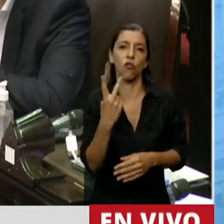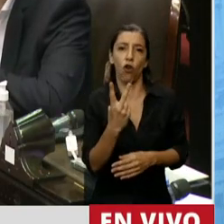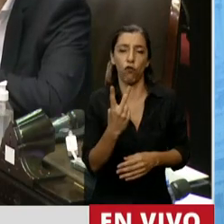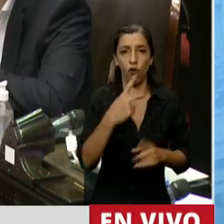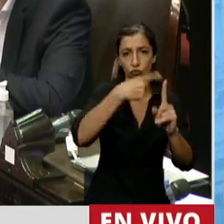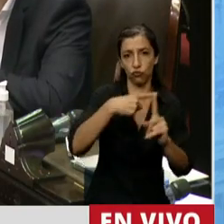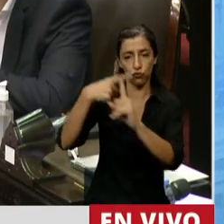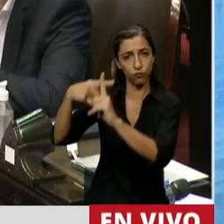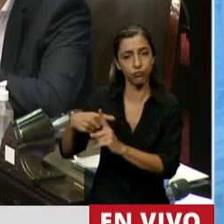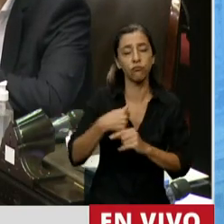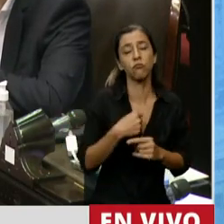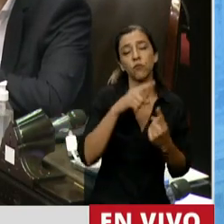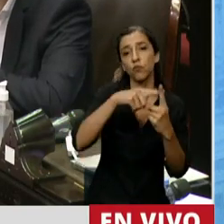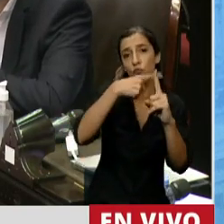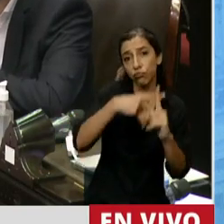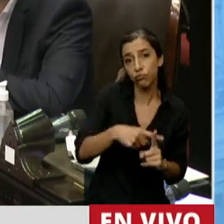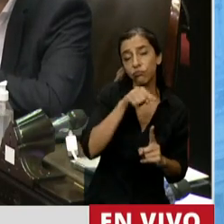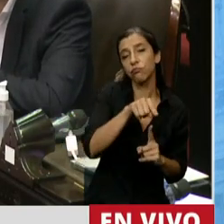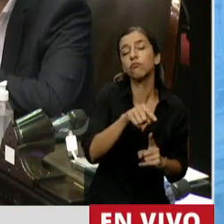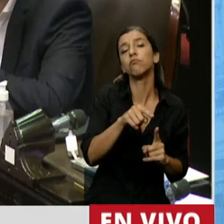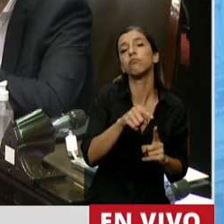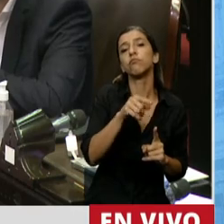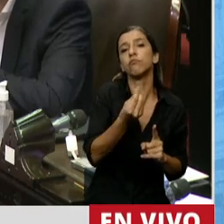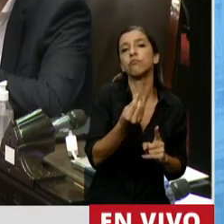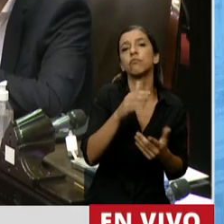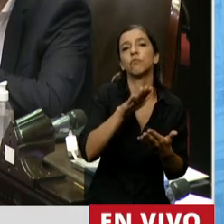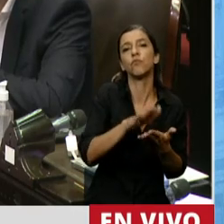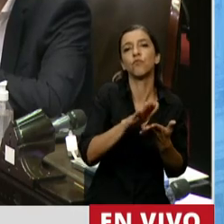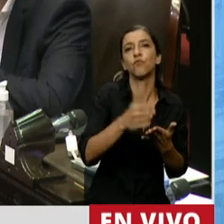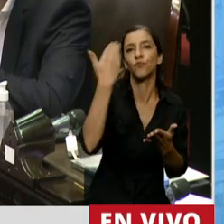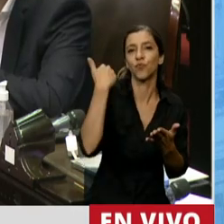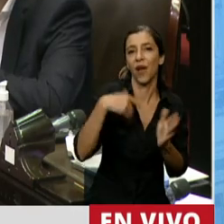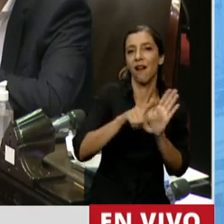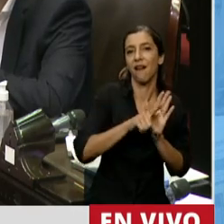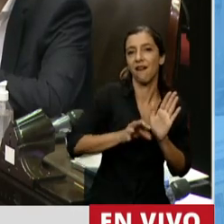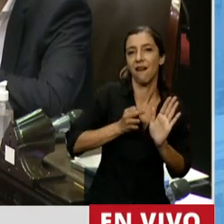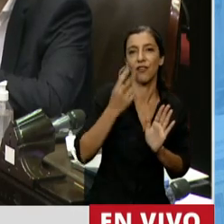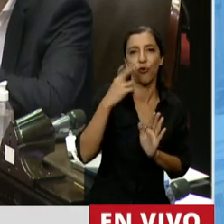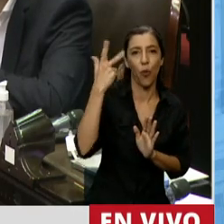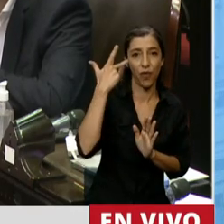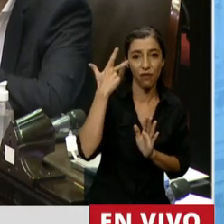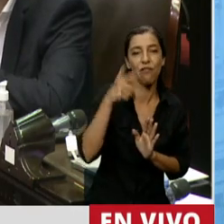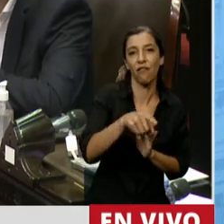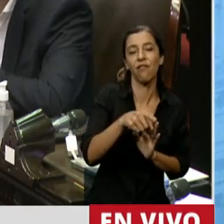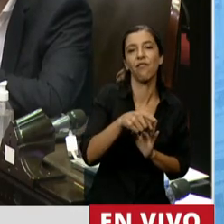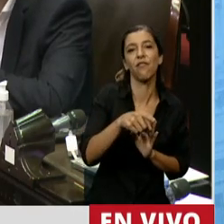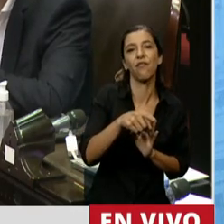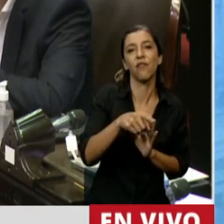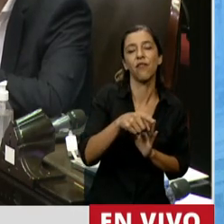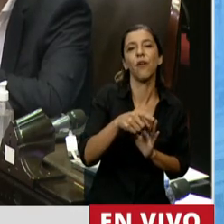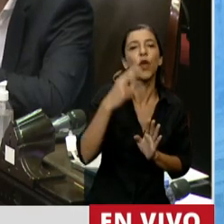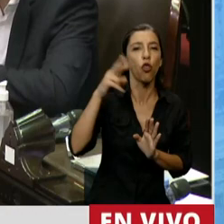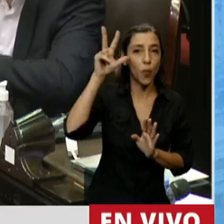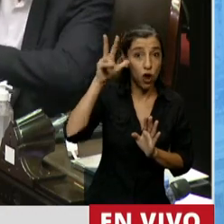un lado, la fórmula que tuvo vigencia por la ley del 2008 que le permitió a los jubilados mantener